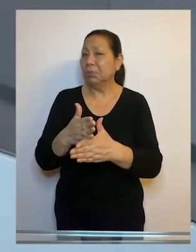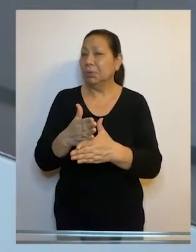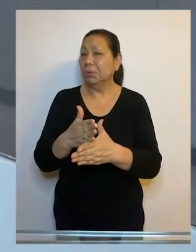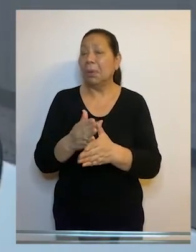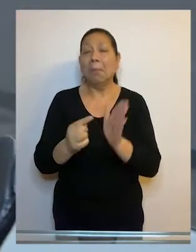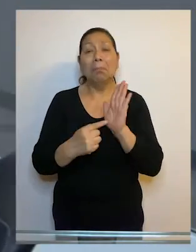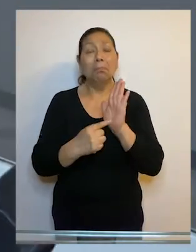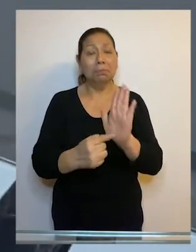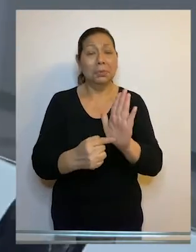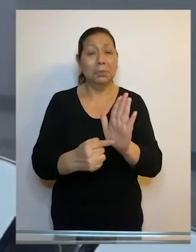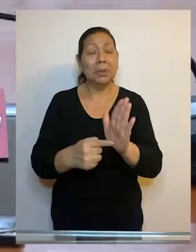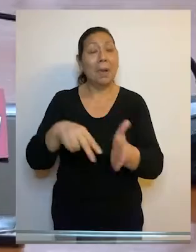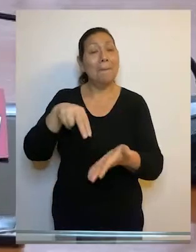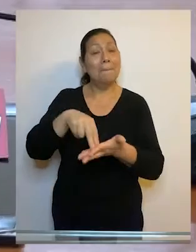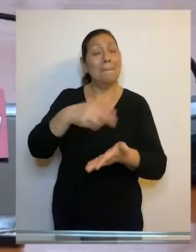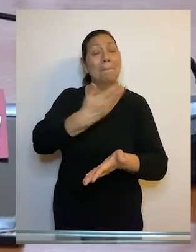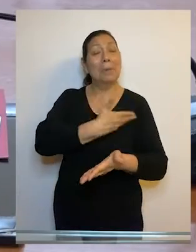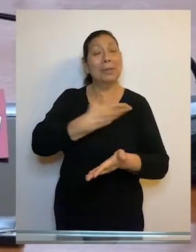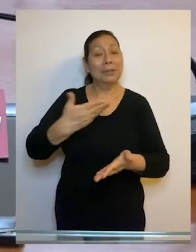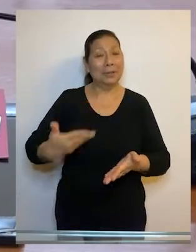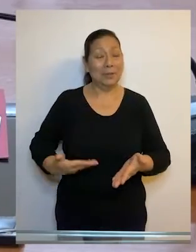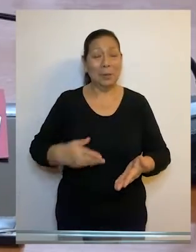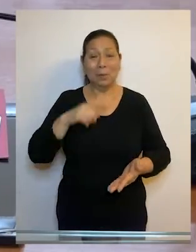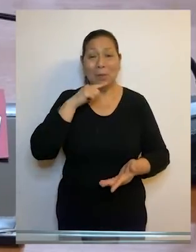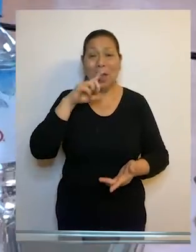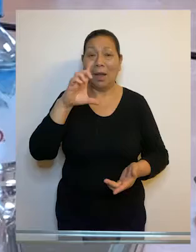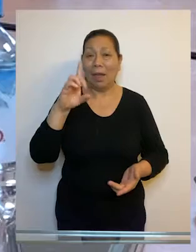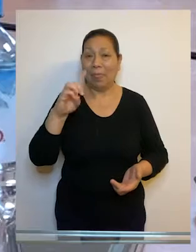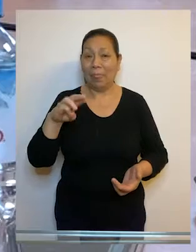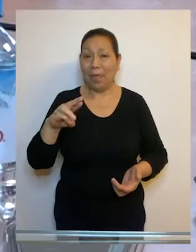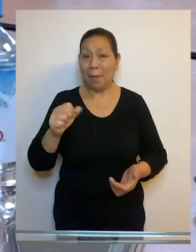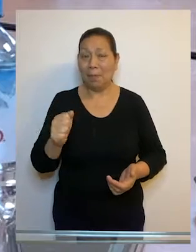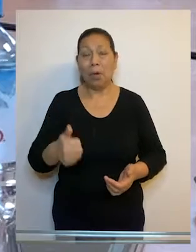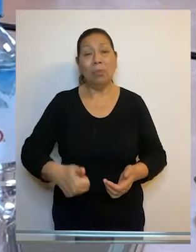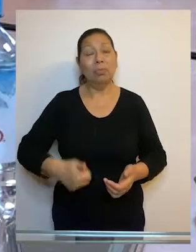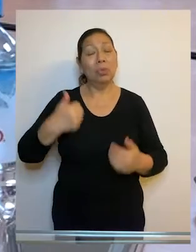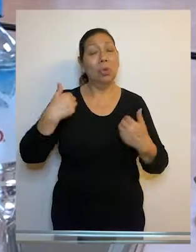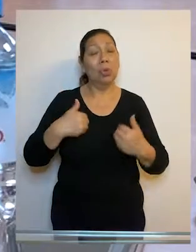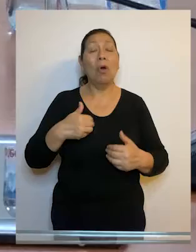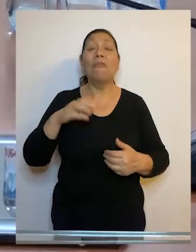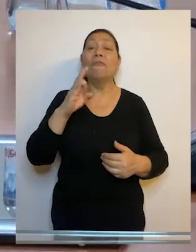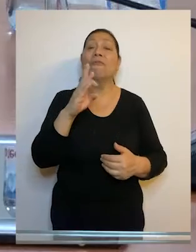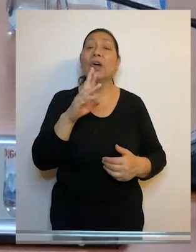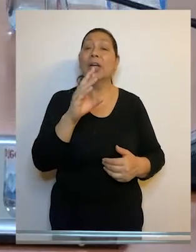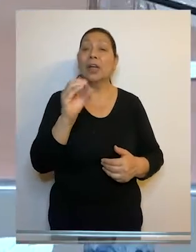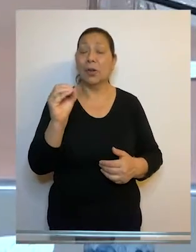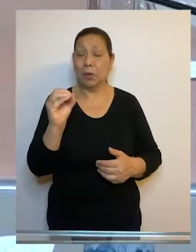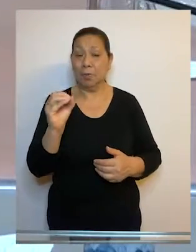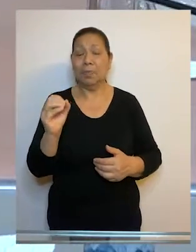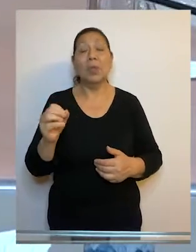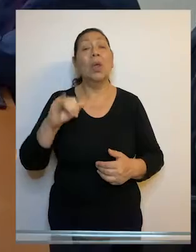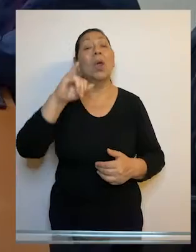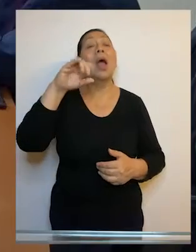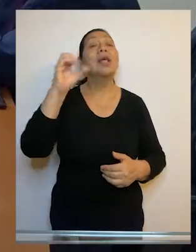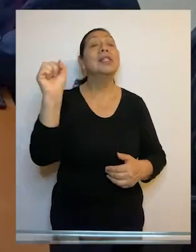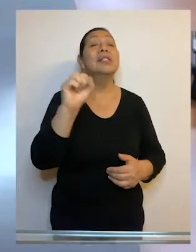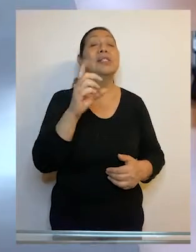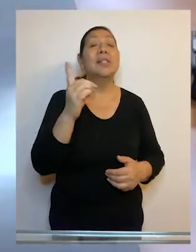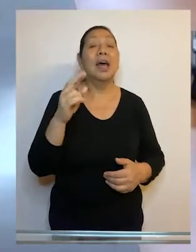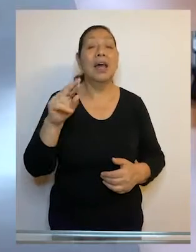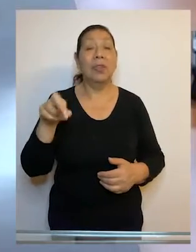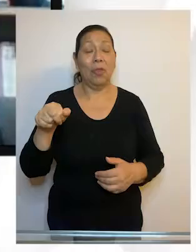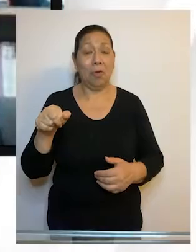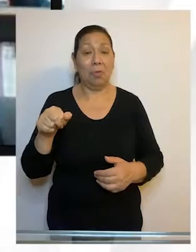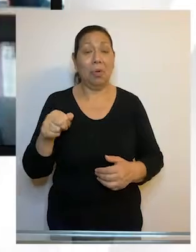participaron de manera presencial la presidenta del TC, Marianela Ledesma Narváez, y los magistrados Augusto Ferrero Costa y José Luis